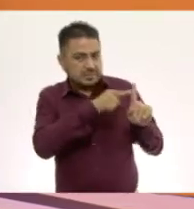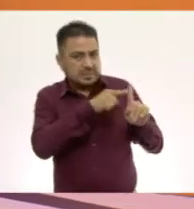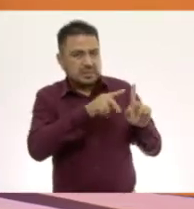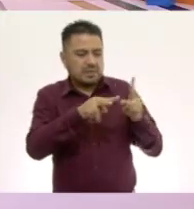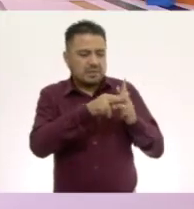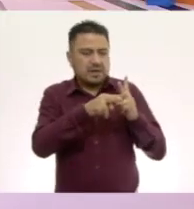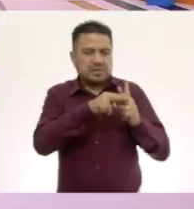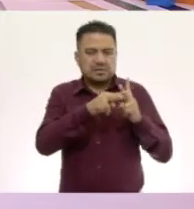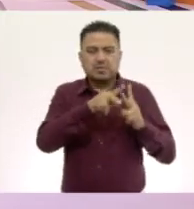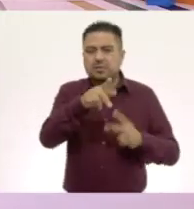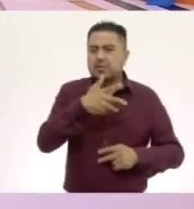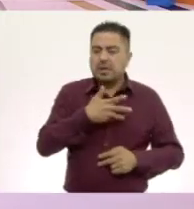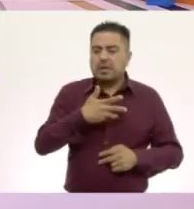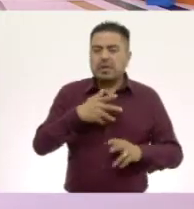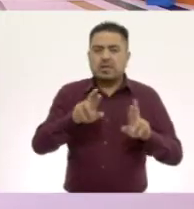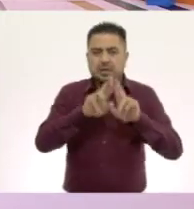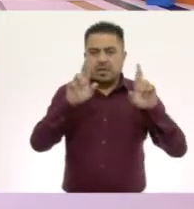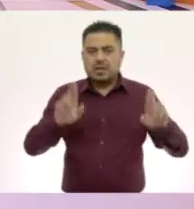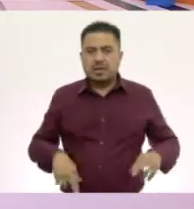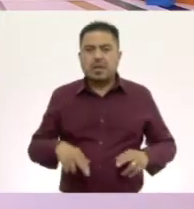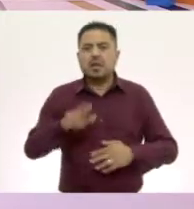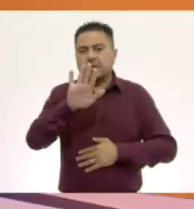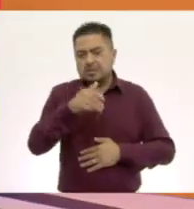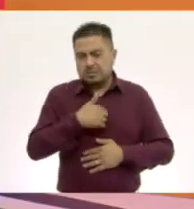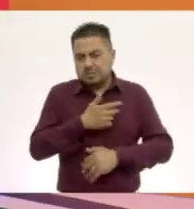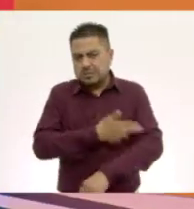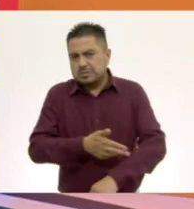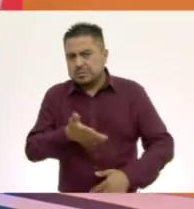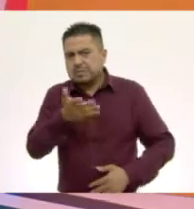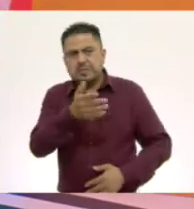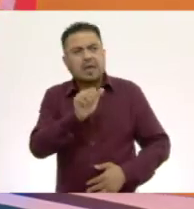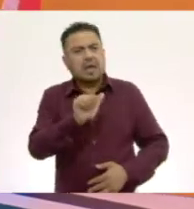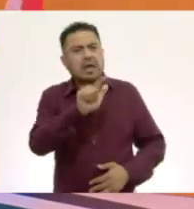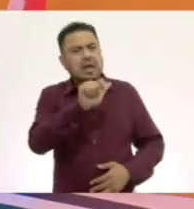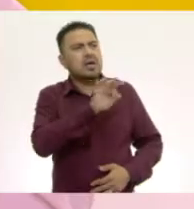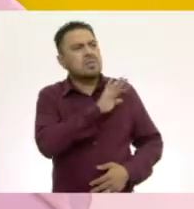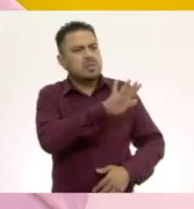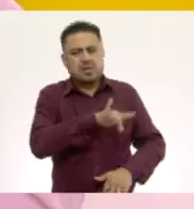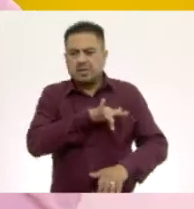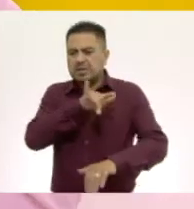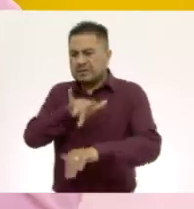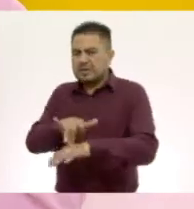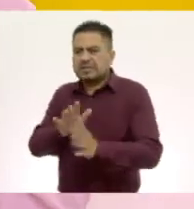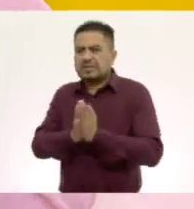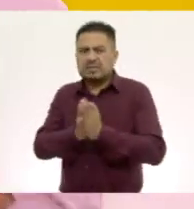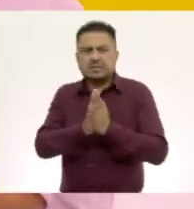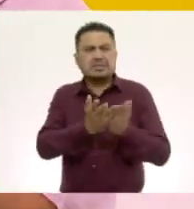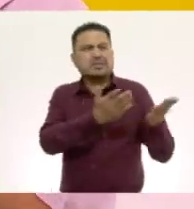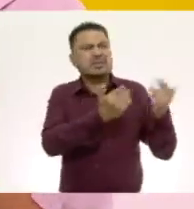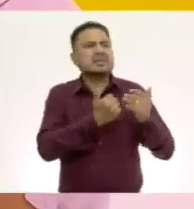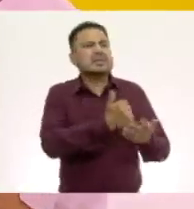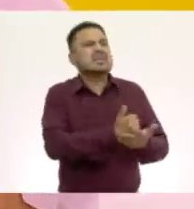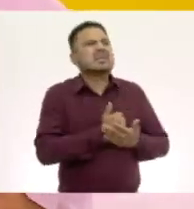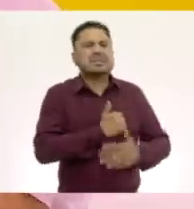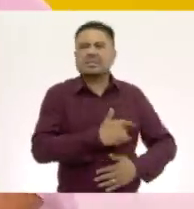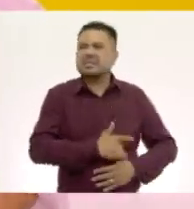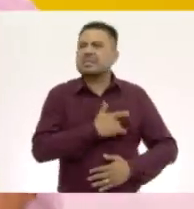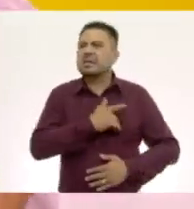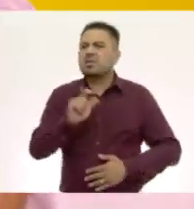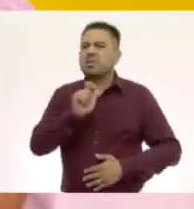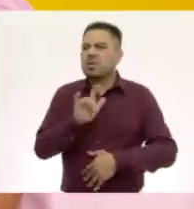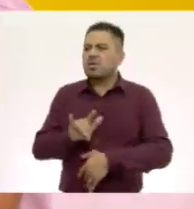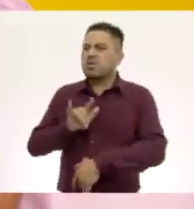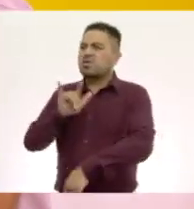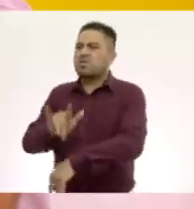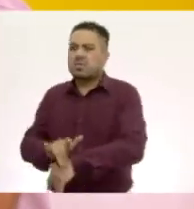vaso, yo tengo un hielo. Le voy a pedir a Ale si lo puede tocar un momento y que nos ayude qué siente cuando lo